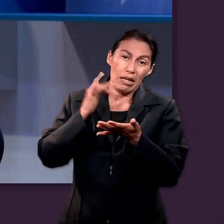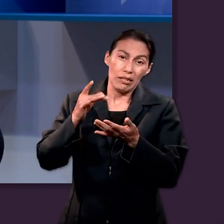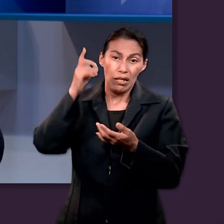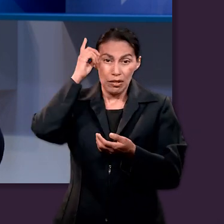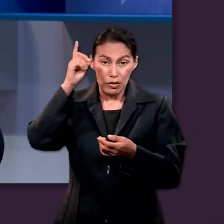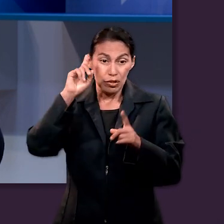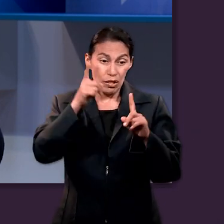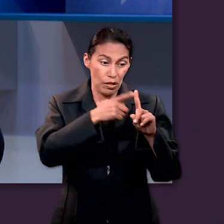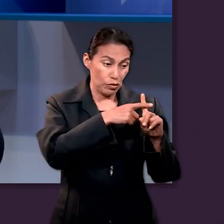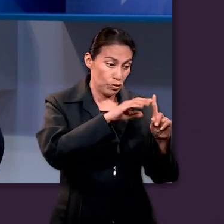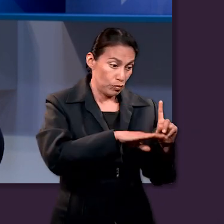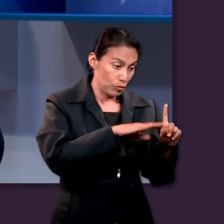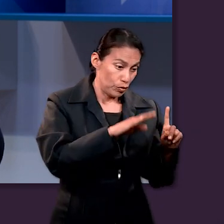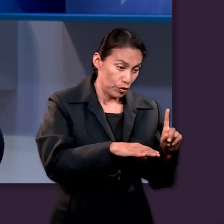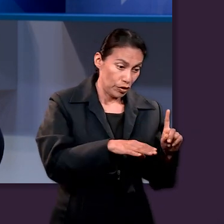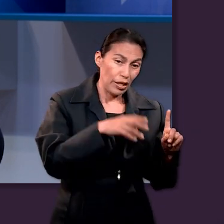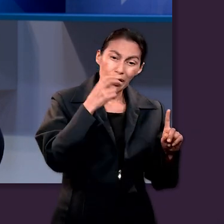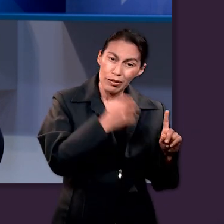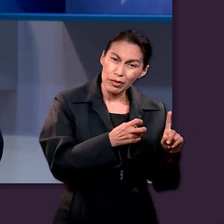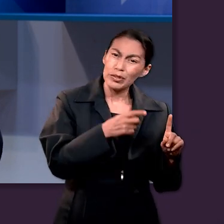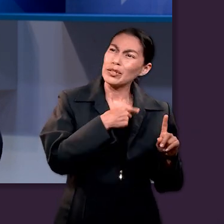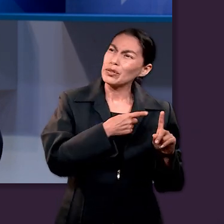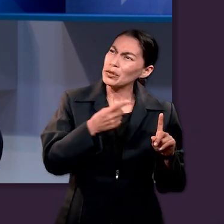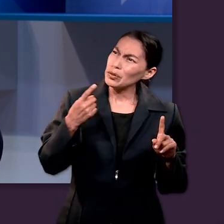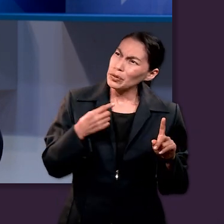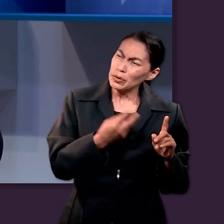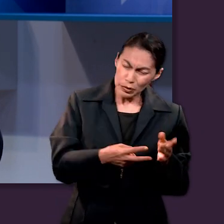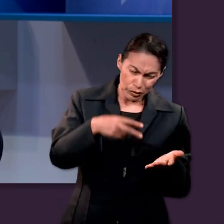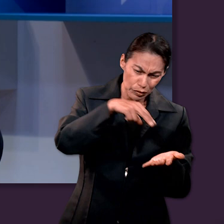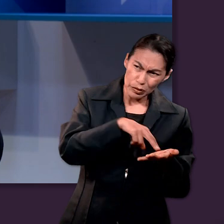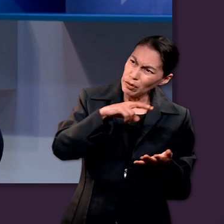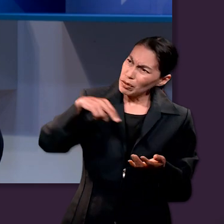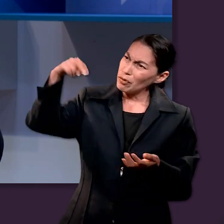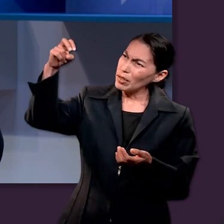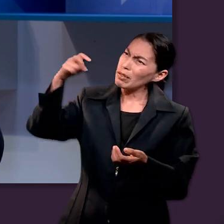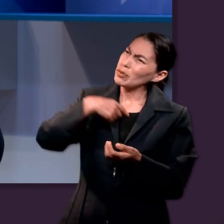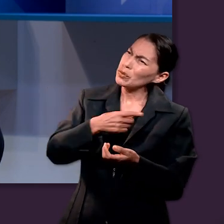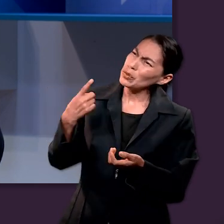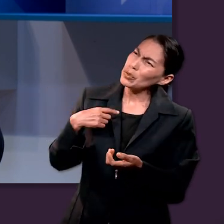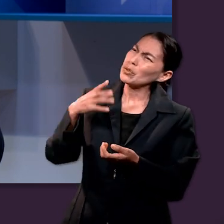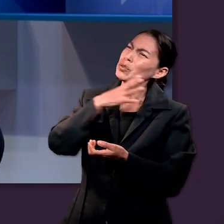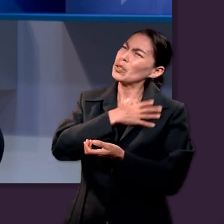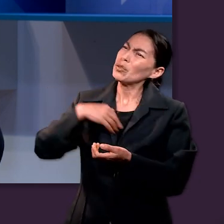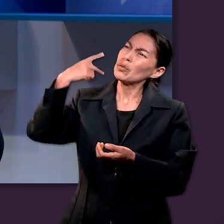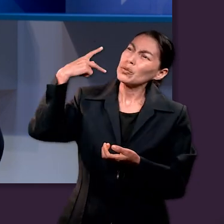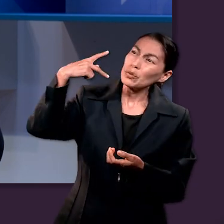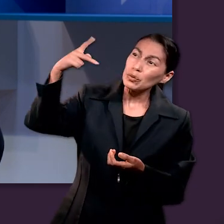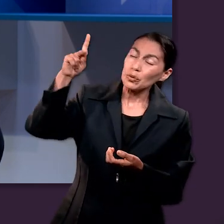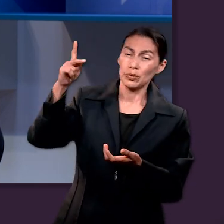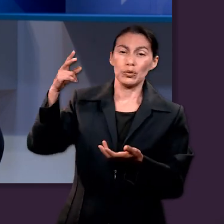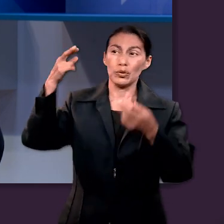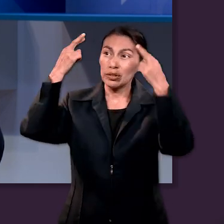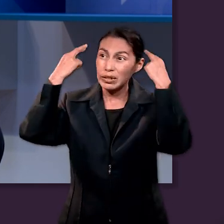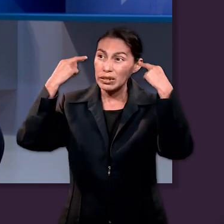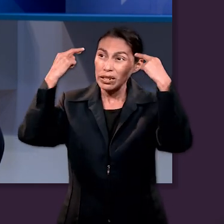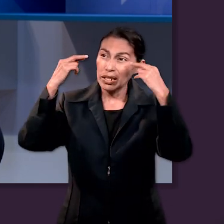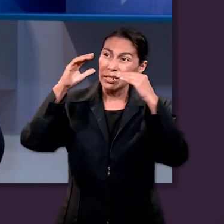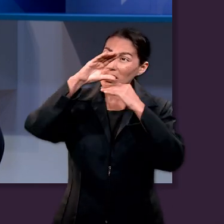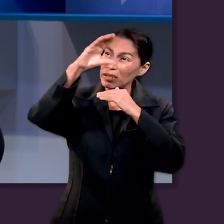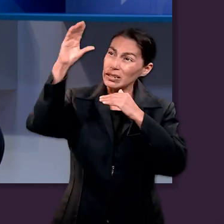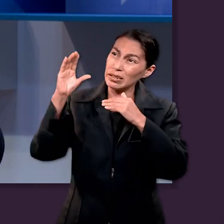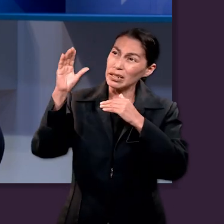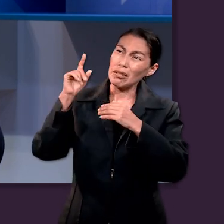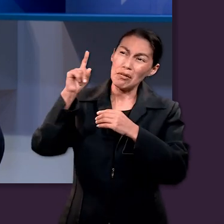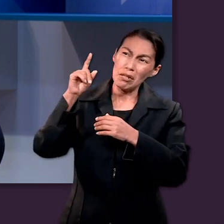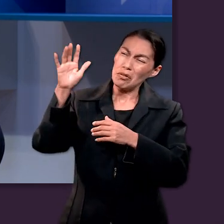luz que irradia de la cruz del Calvario. Nunca debemos olvidar que somos hijos del Rey Celestial, hijos e hijas del Señor de los